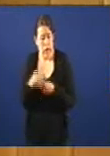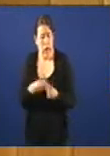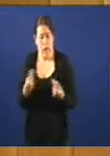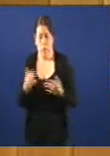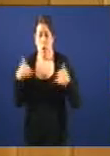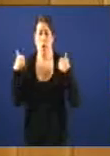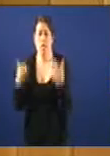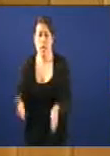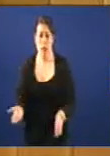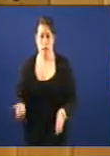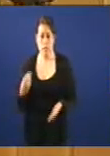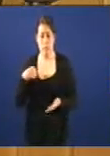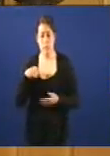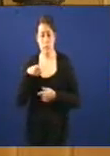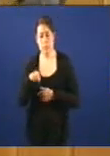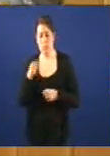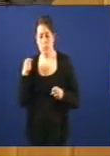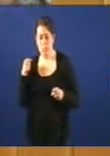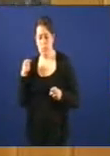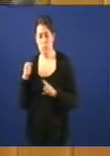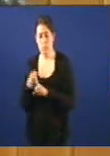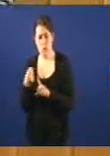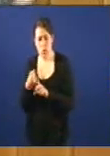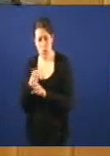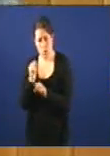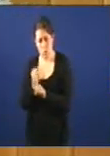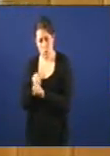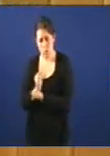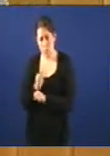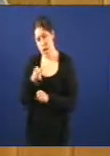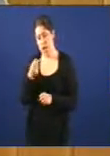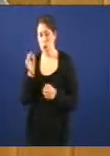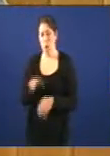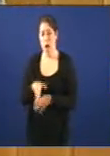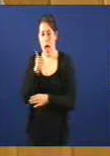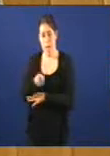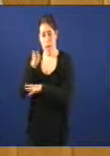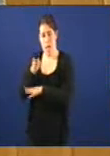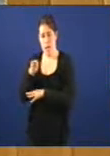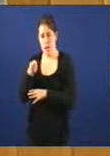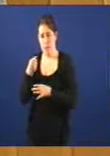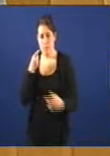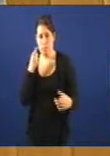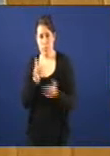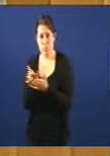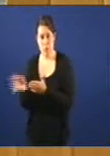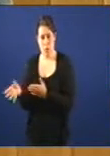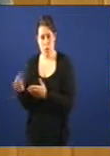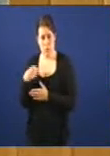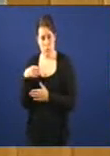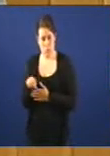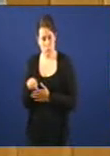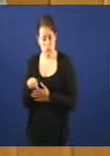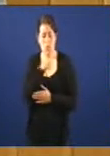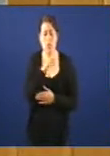sentencia estar extorsionando as traballadoras amenazando con despidos se continúan na súa labor de reclamar un dereito e